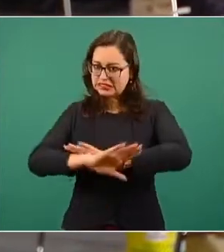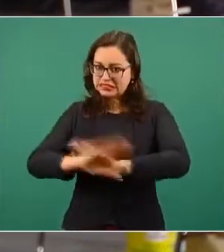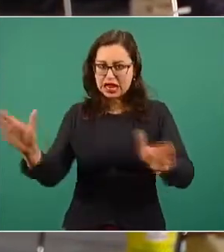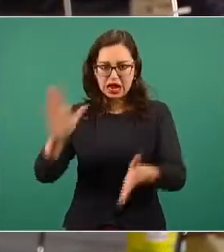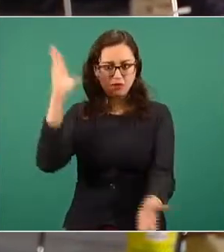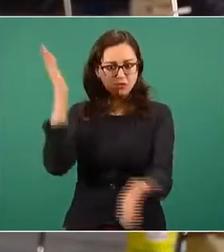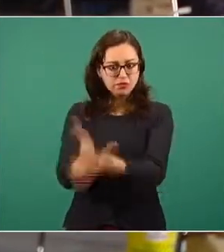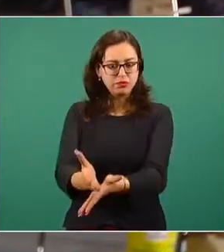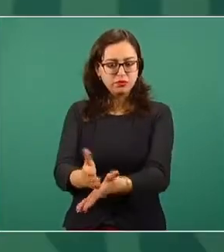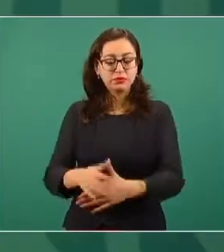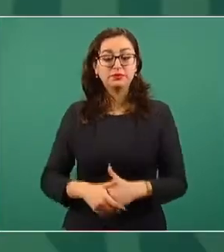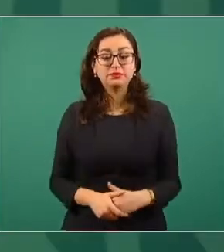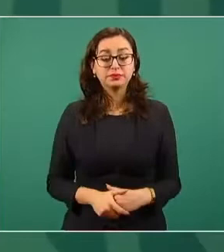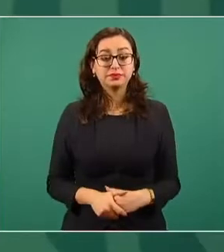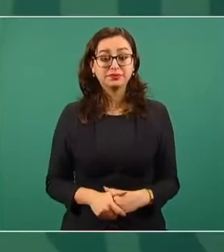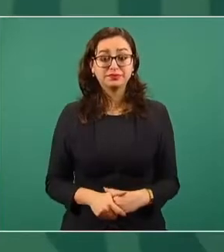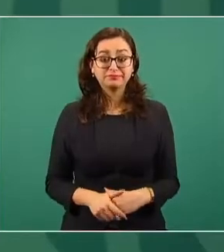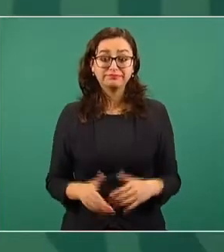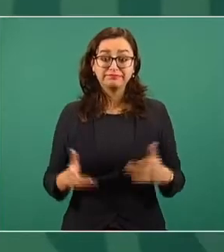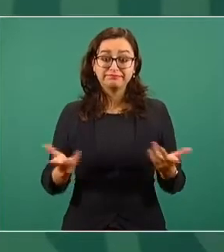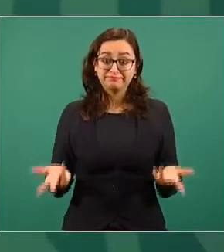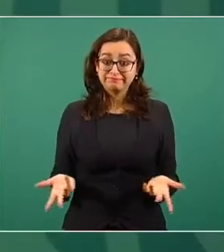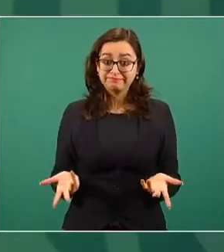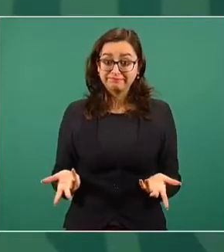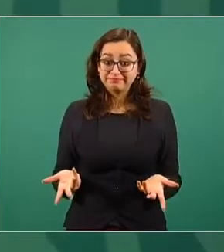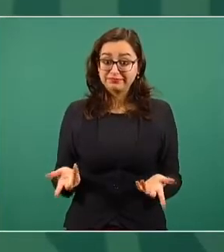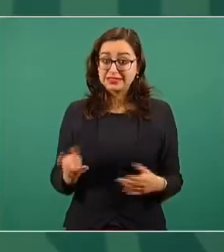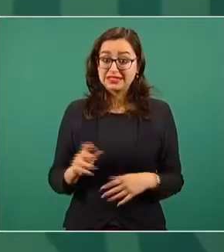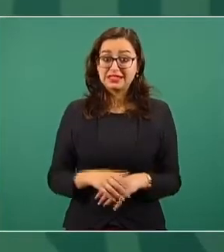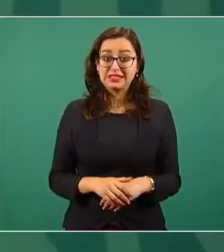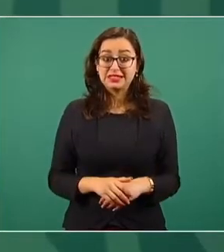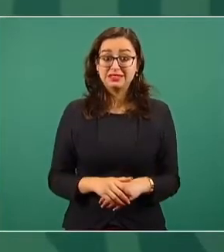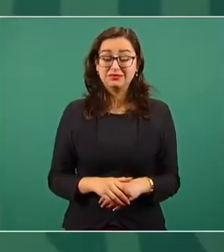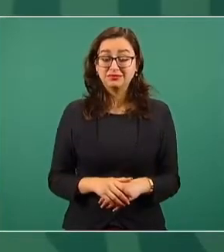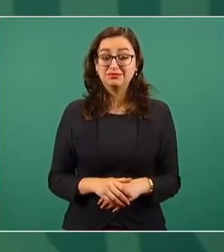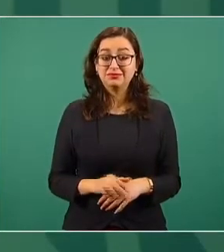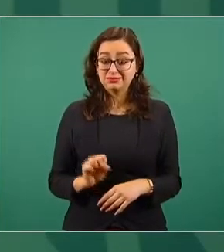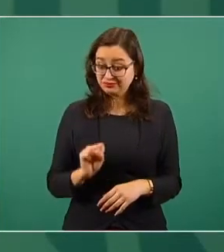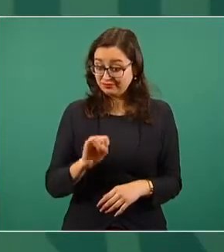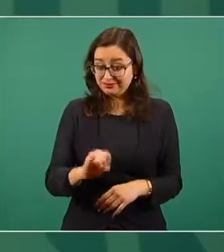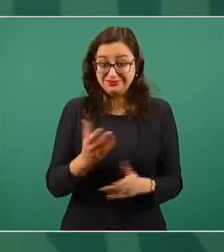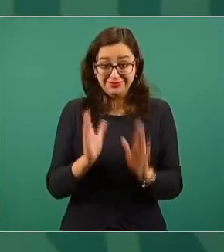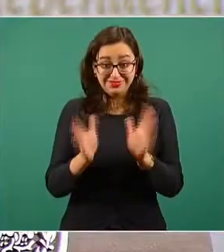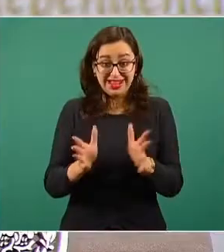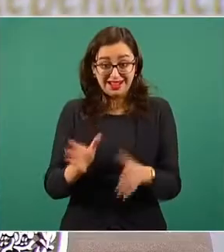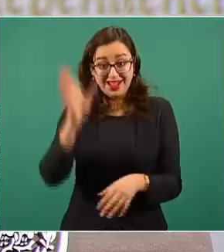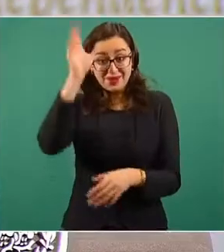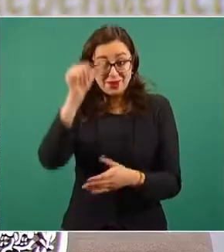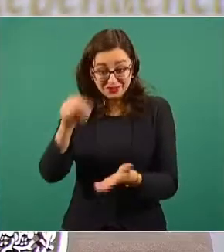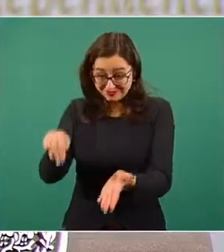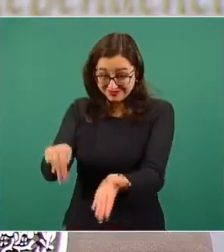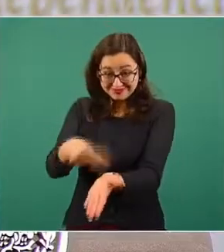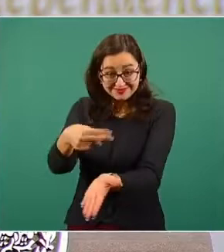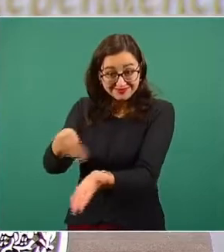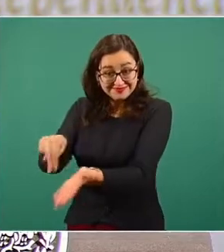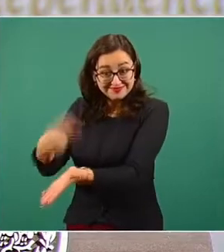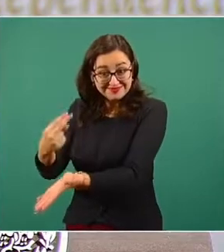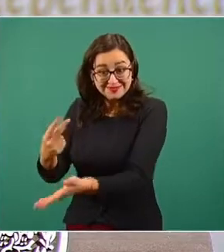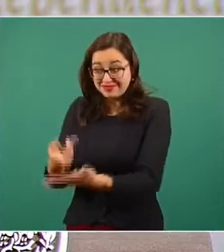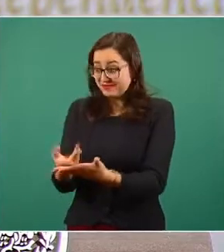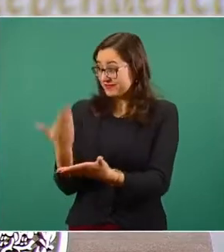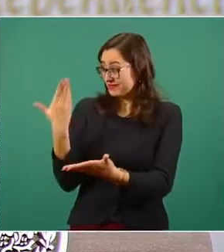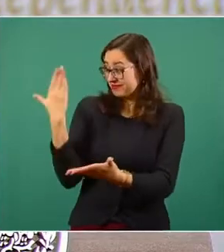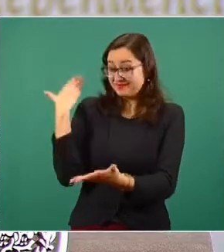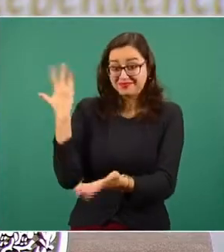caso. Las acciones inmediatas que se han estado tomando son inclusive haber llegado a un acuerdo y haber firmado el acuerdo hace unas